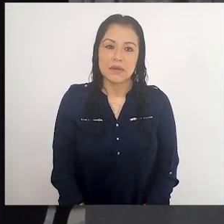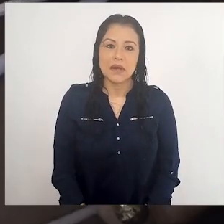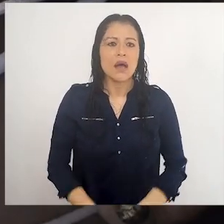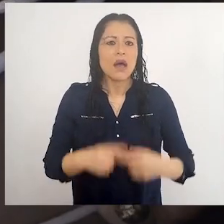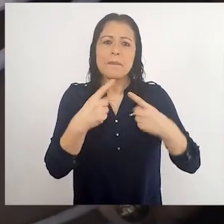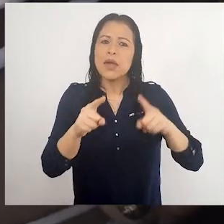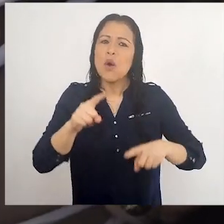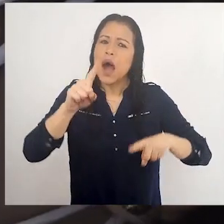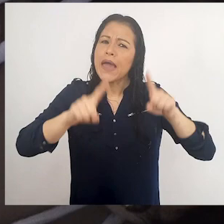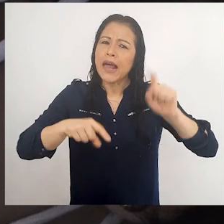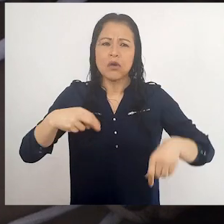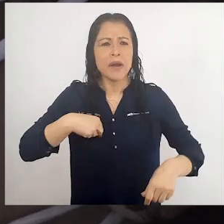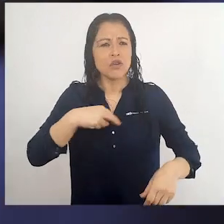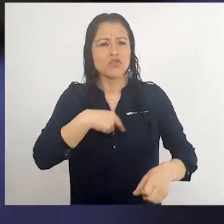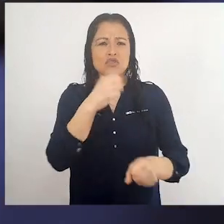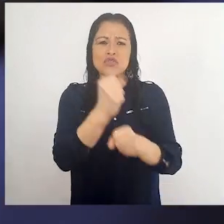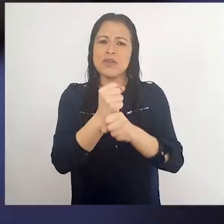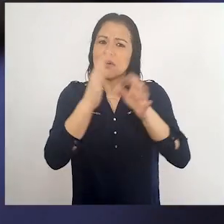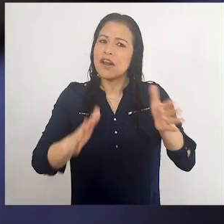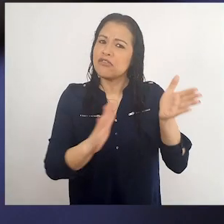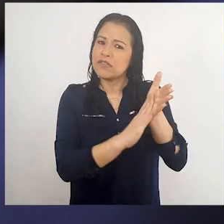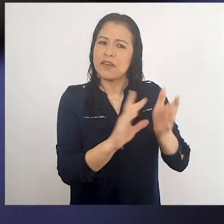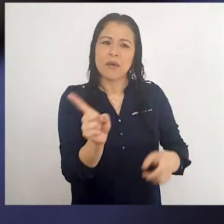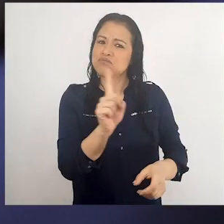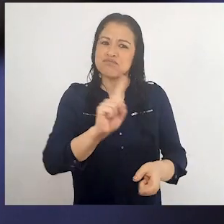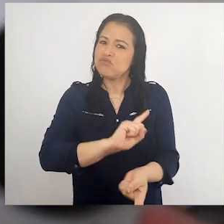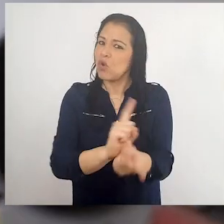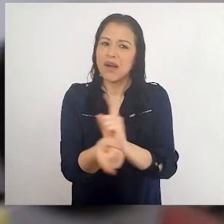Pero hay algo que para nosotros no cambia.